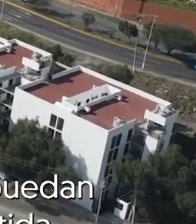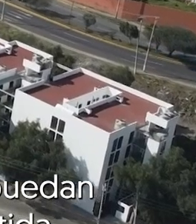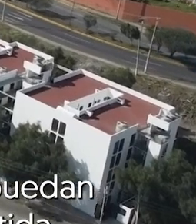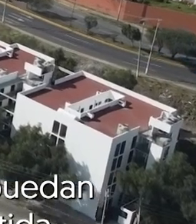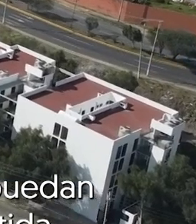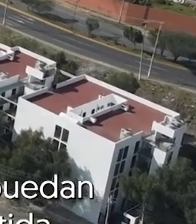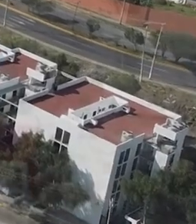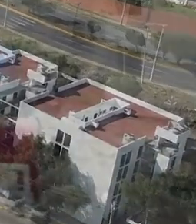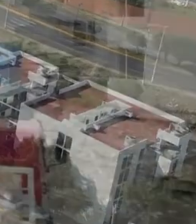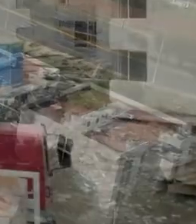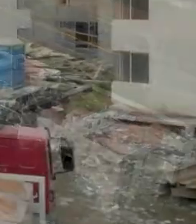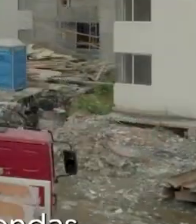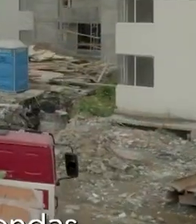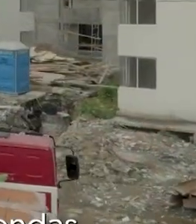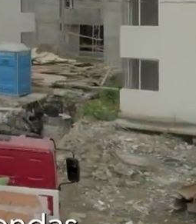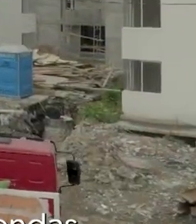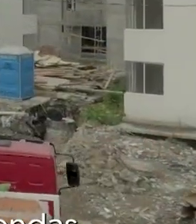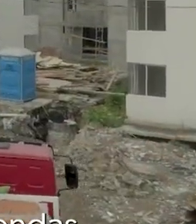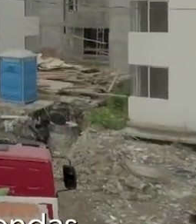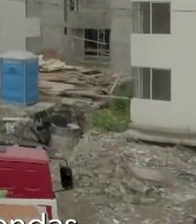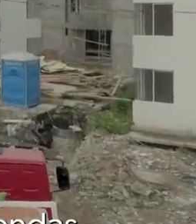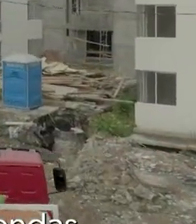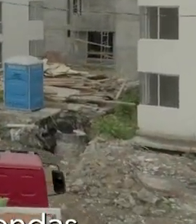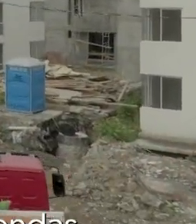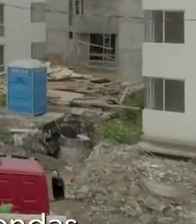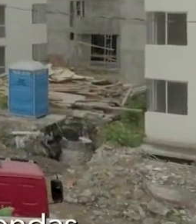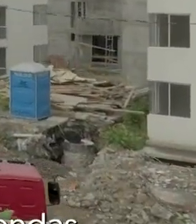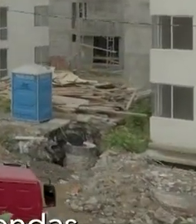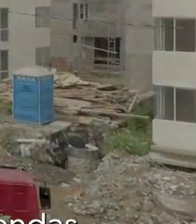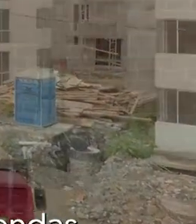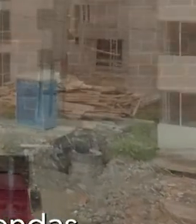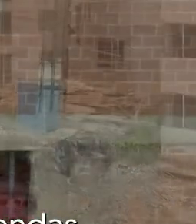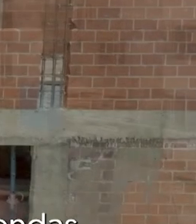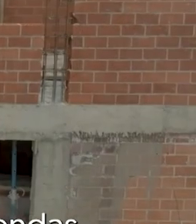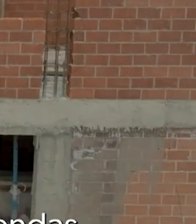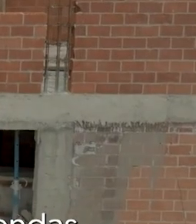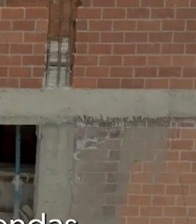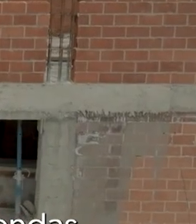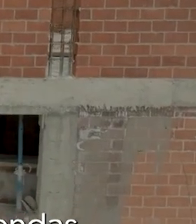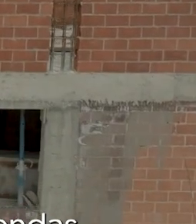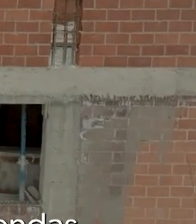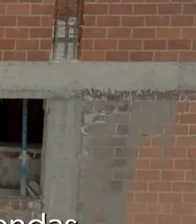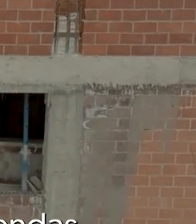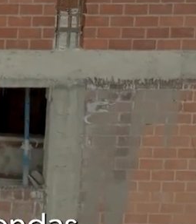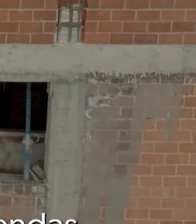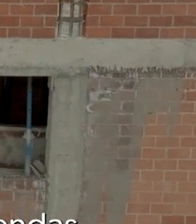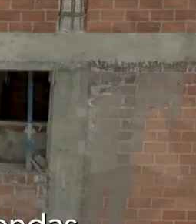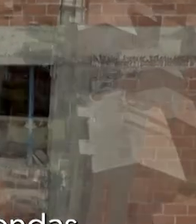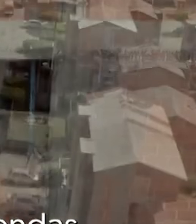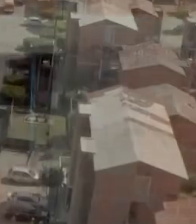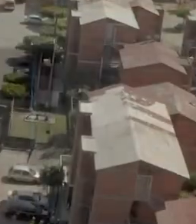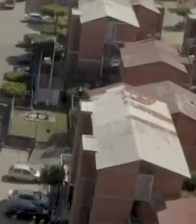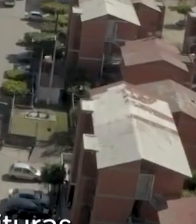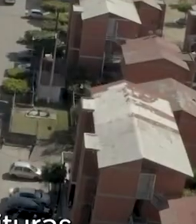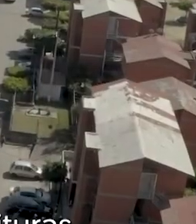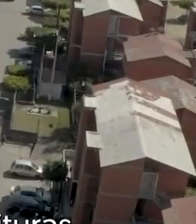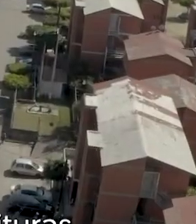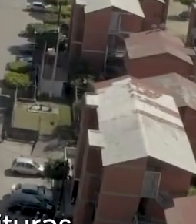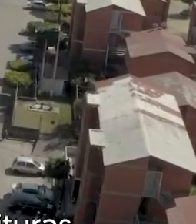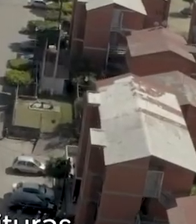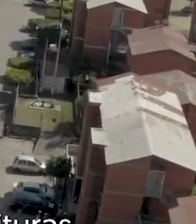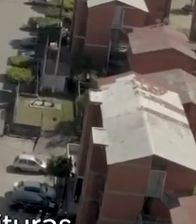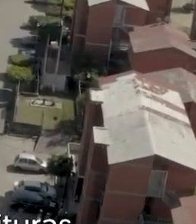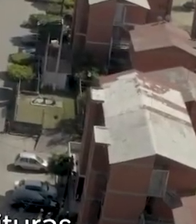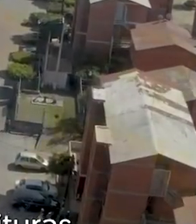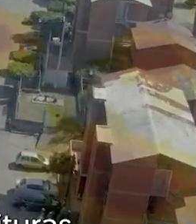prosperidad compartida. En 2025 vamos a construir 165 mil viviendas y